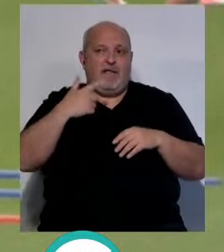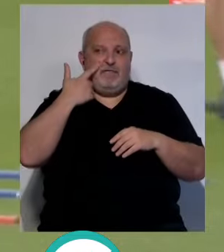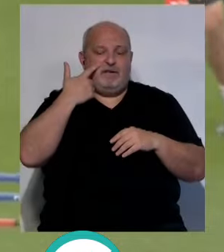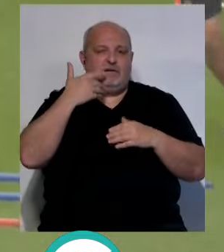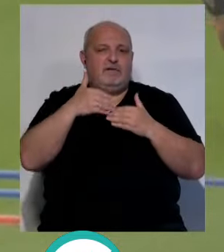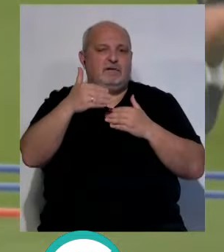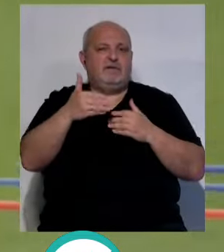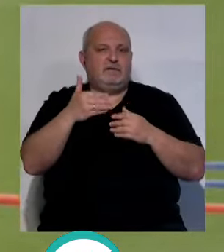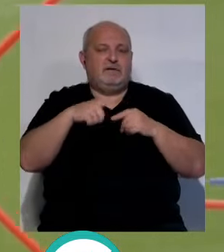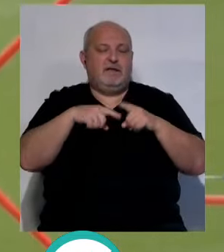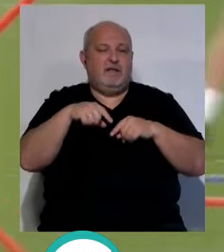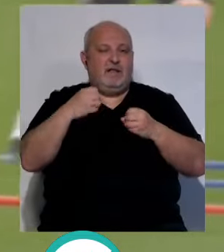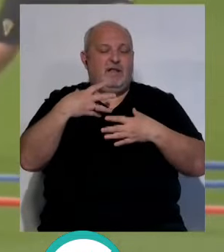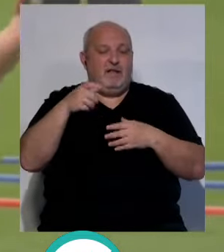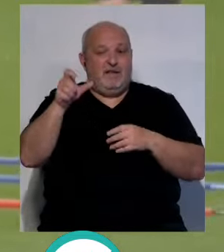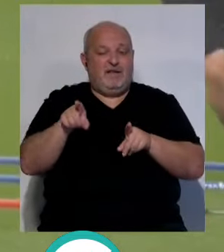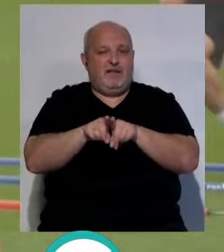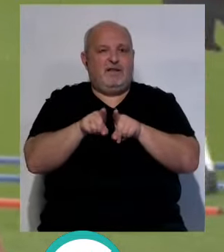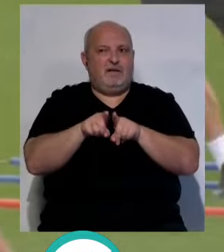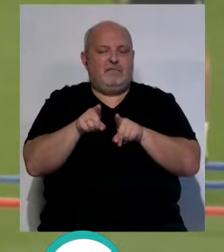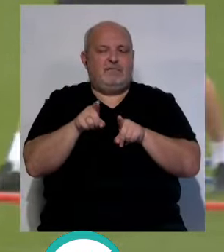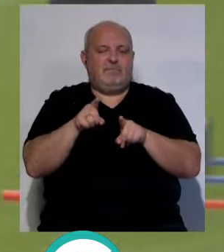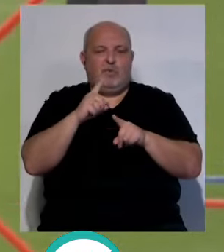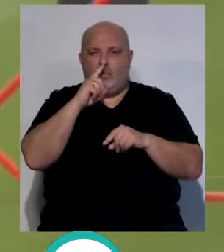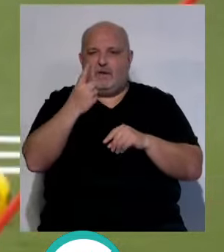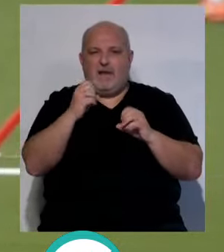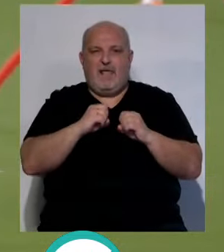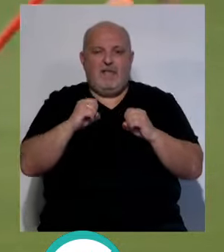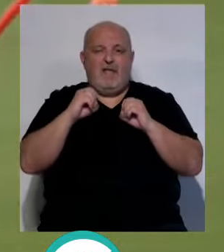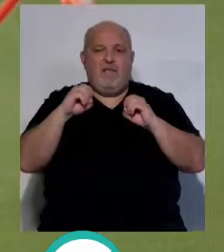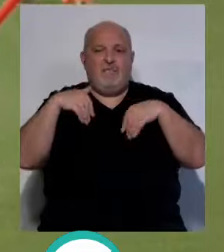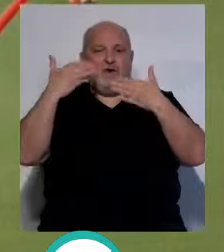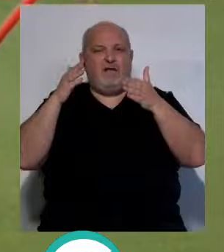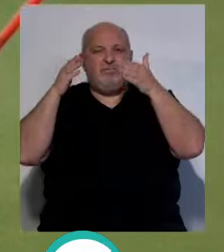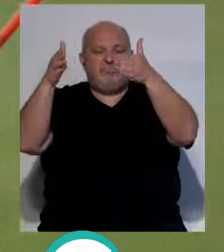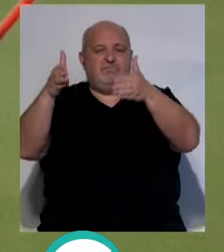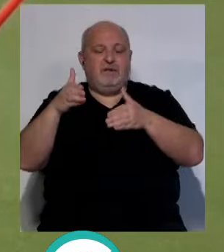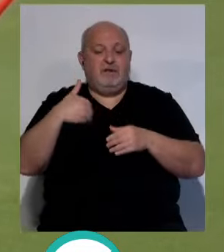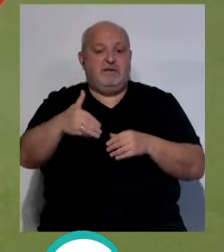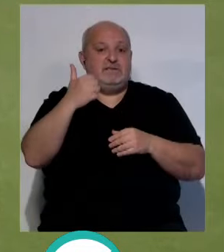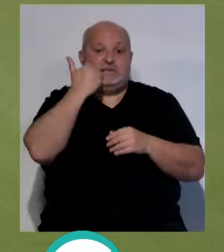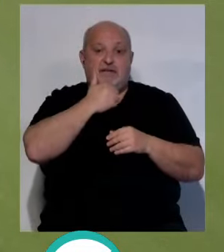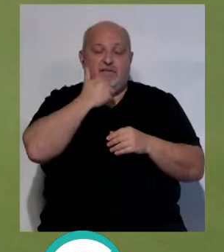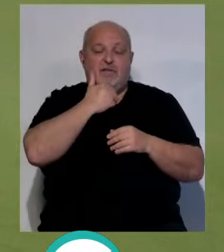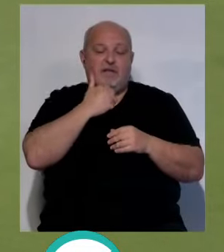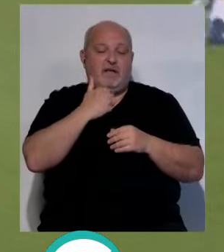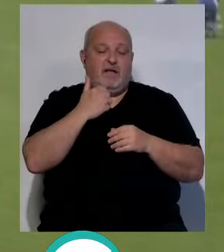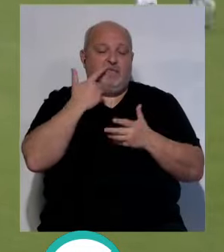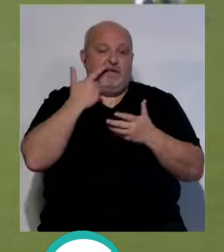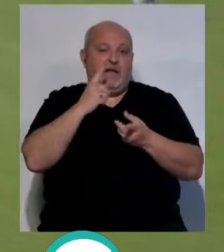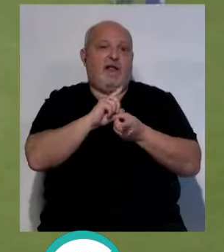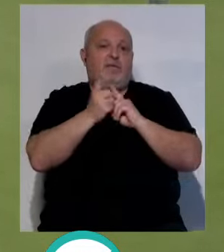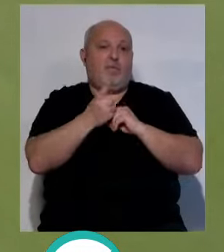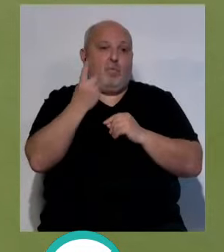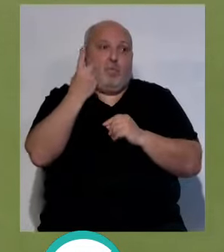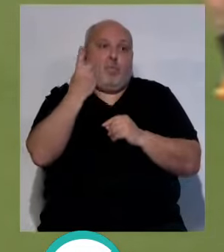tenemos la suerte, como has comentado David, de que llevamos ya un año que chingan afuera, a si ya el próximo sábado se cambia todo y damos